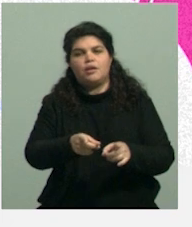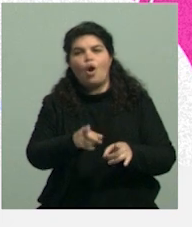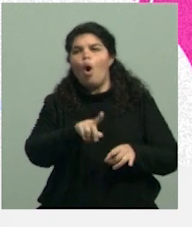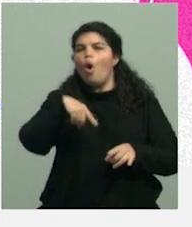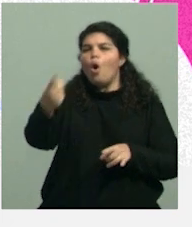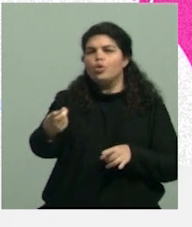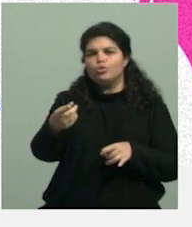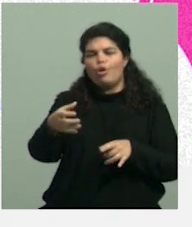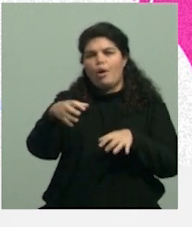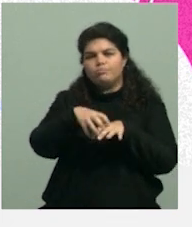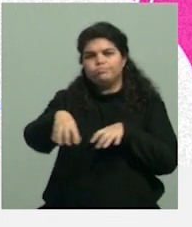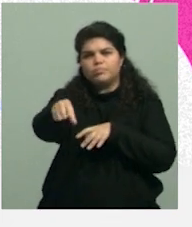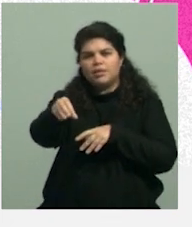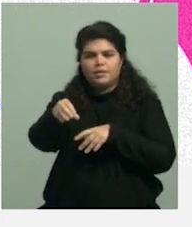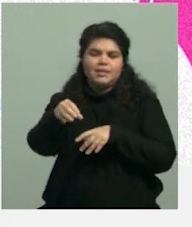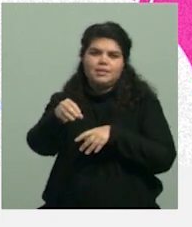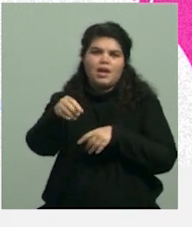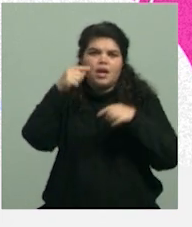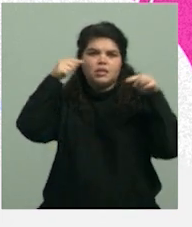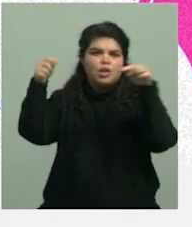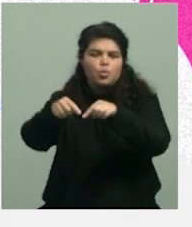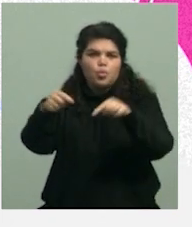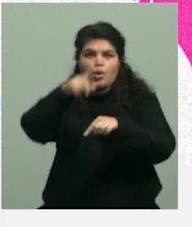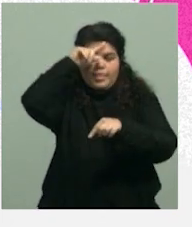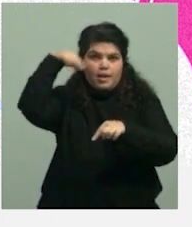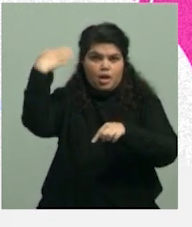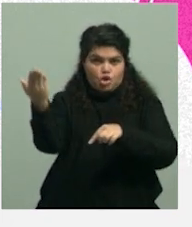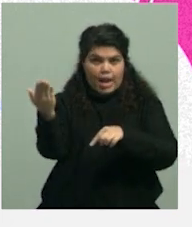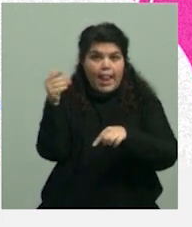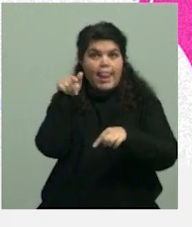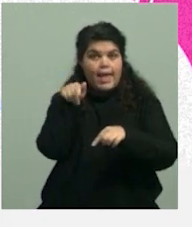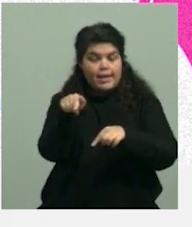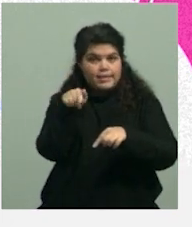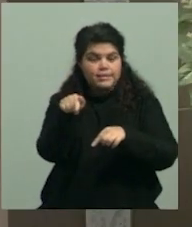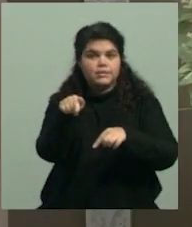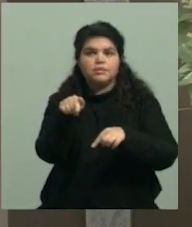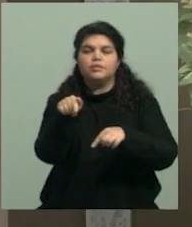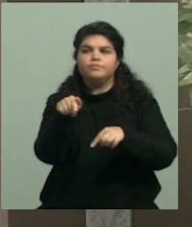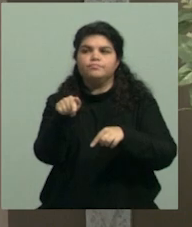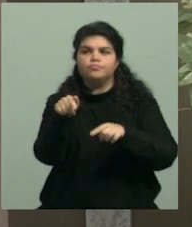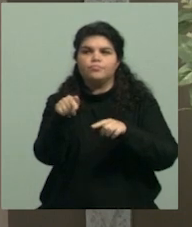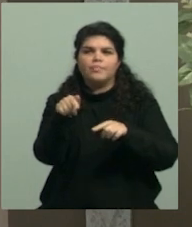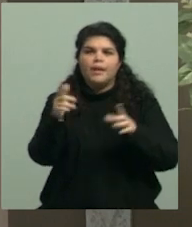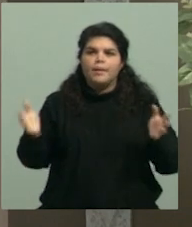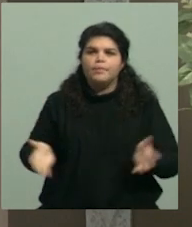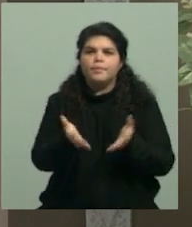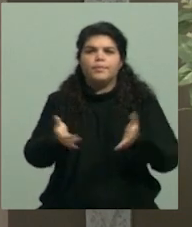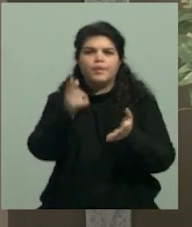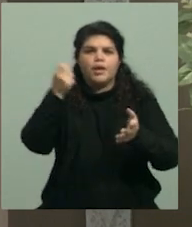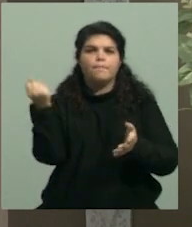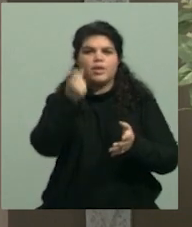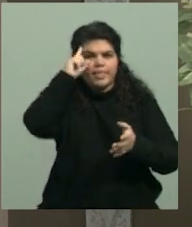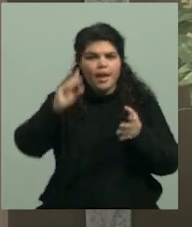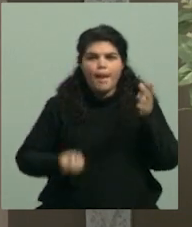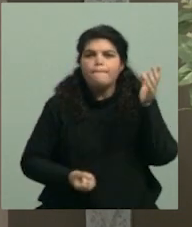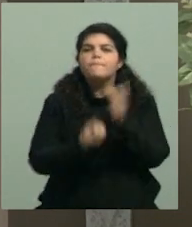organización que promueve, una organización internacional, que promueve el emprendedurismo en jóvenes de 16 a 25 años,